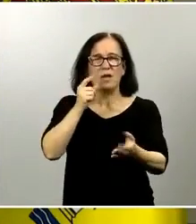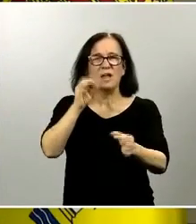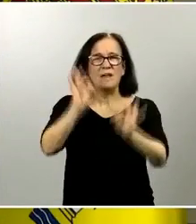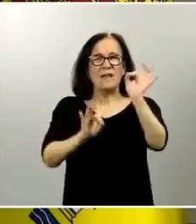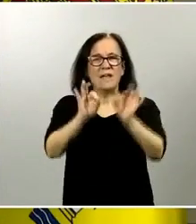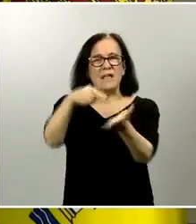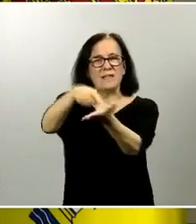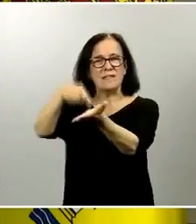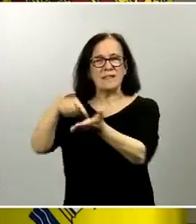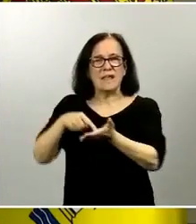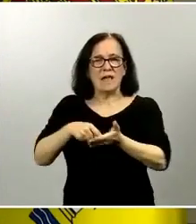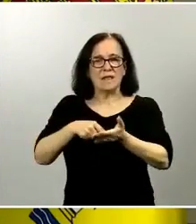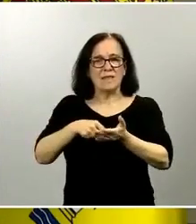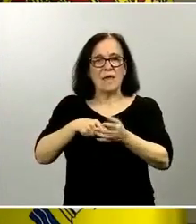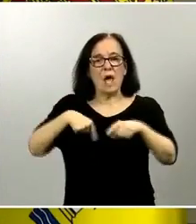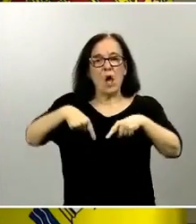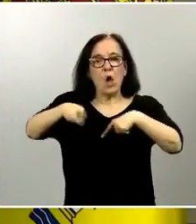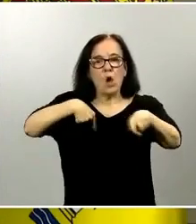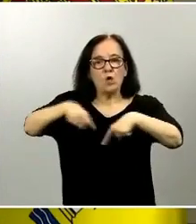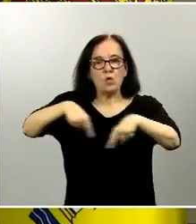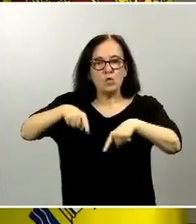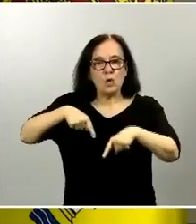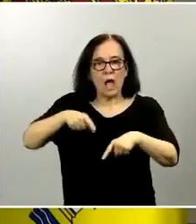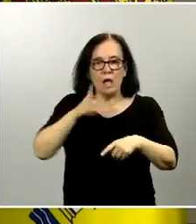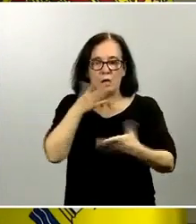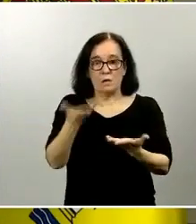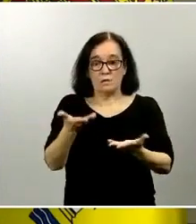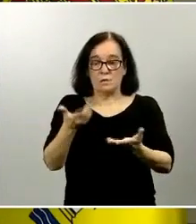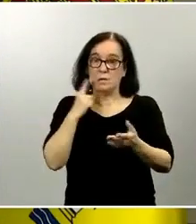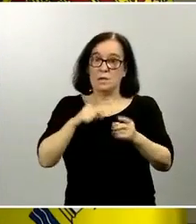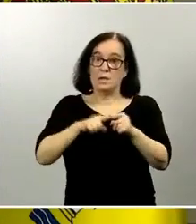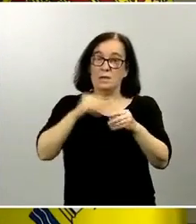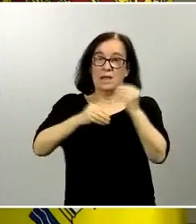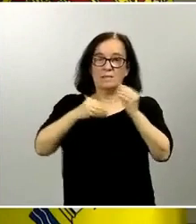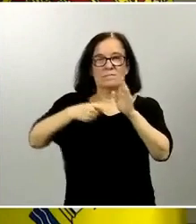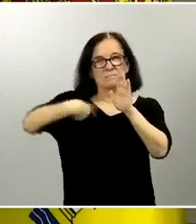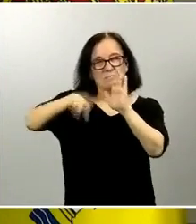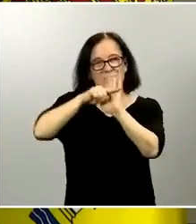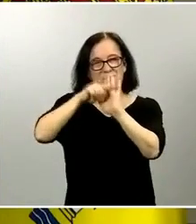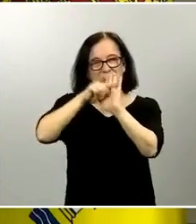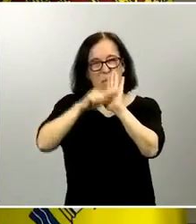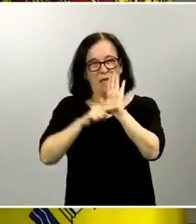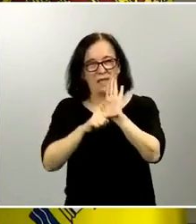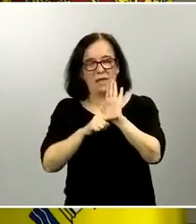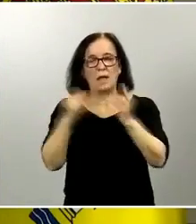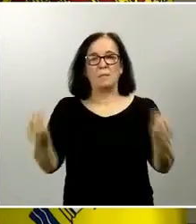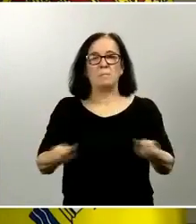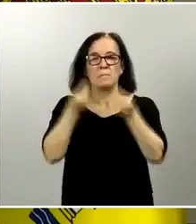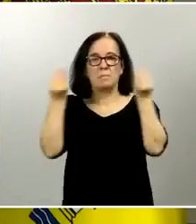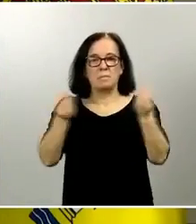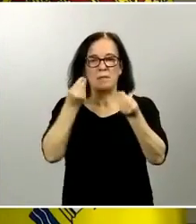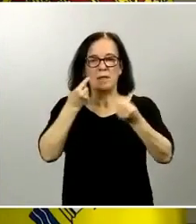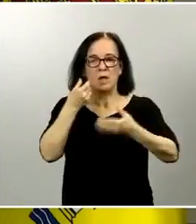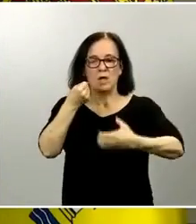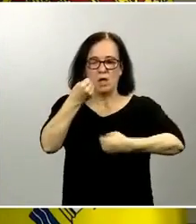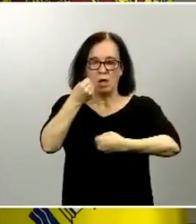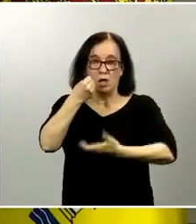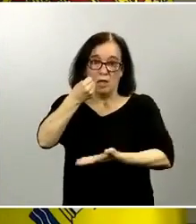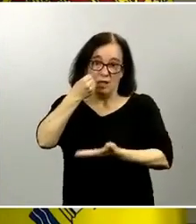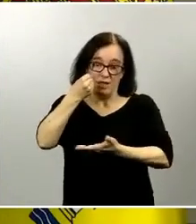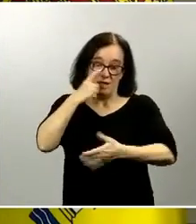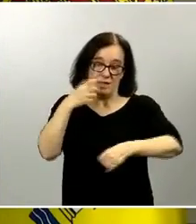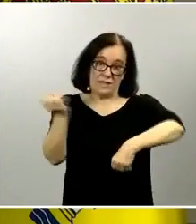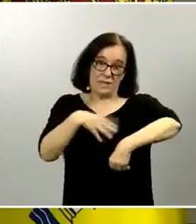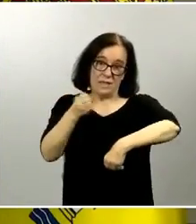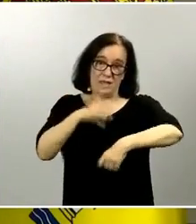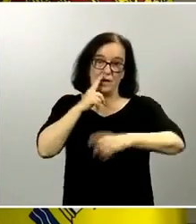tasa de ruta que viene a completar las medidas de mejorar la tesorería de las de las